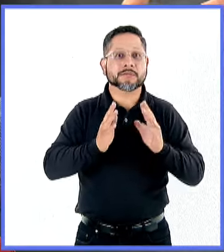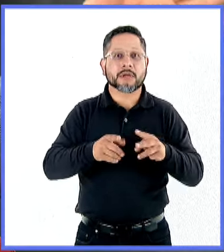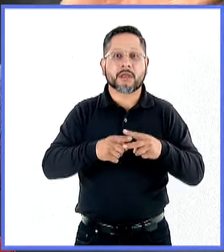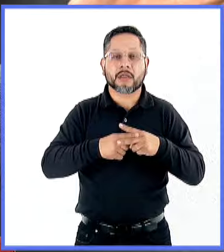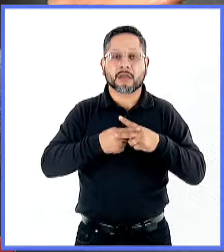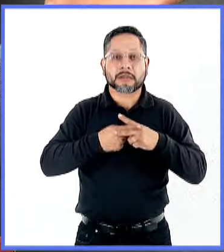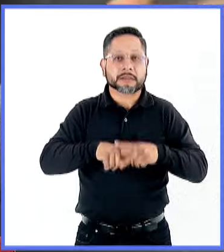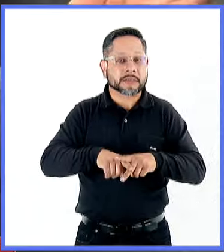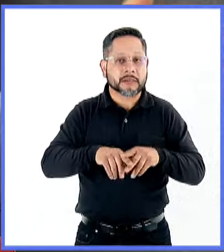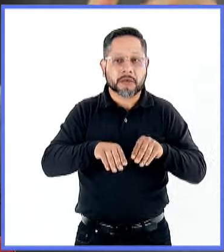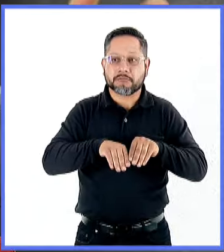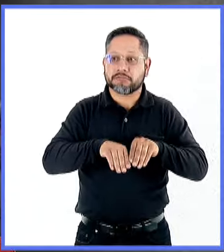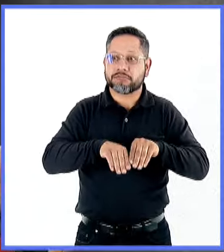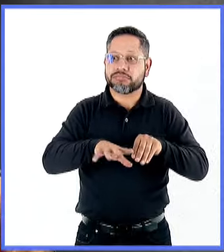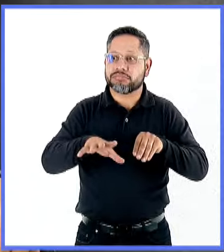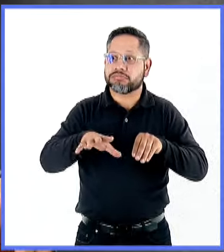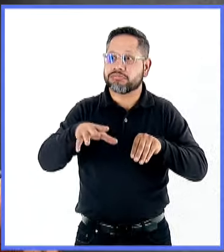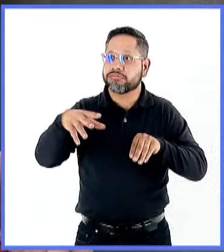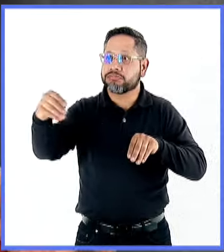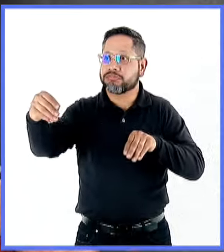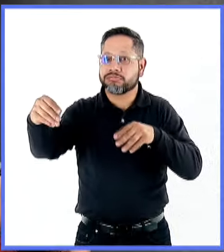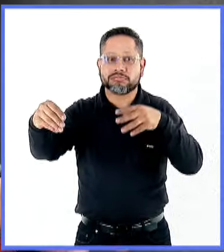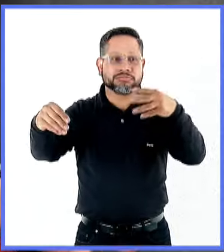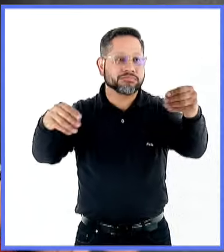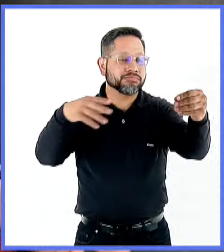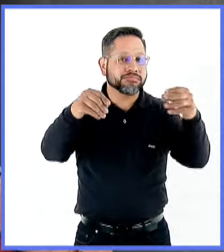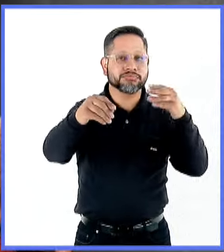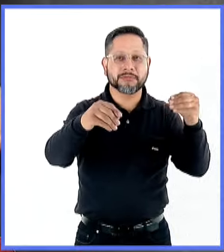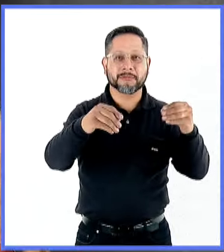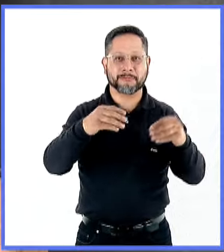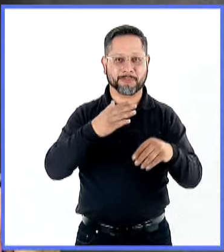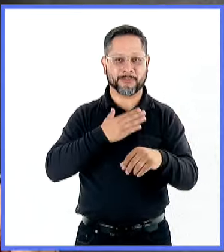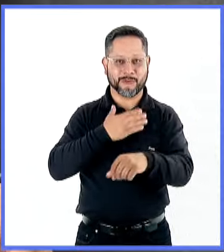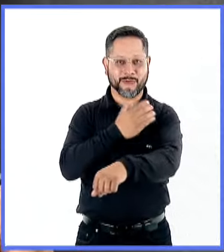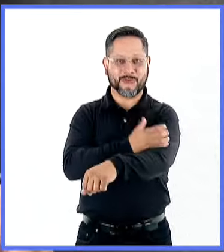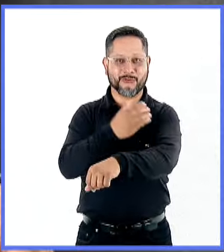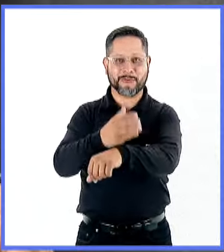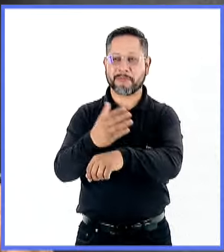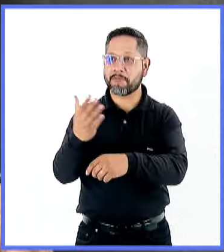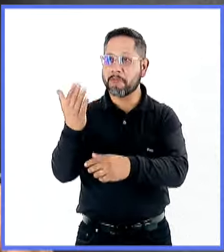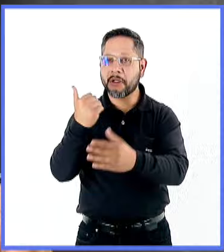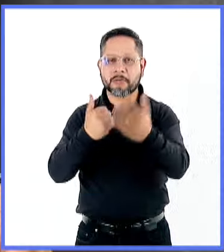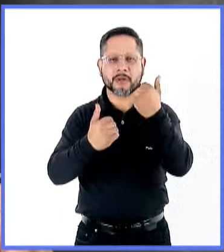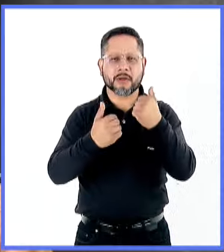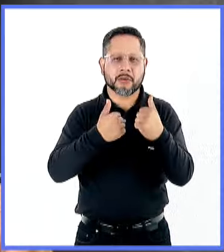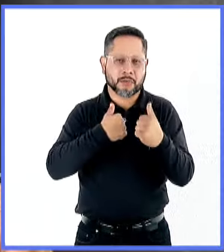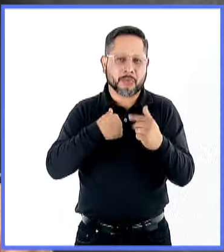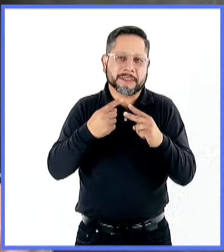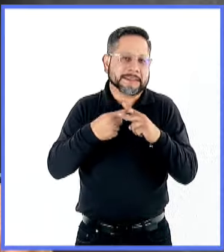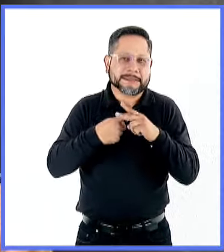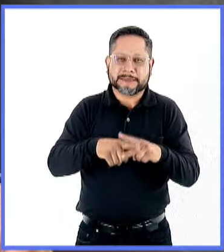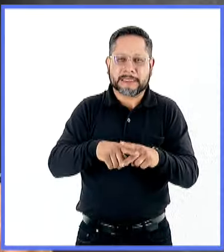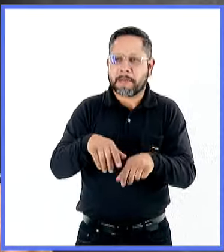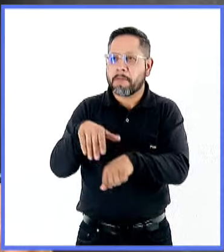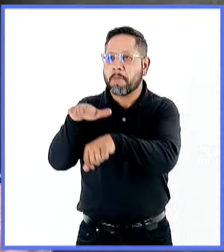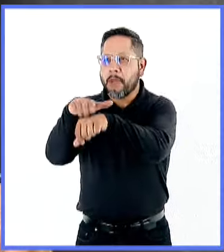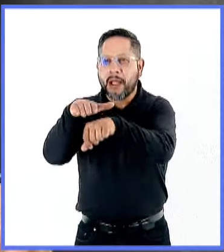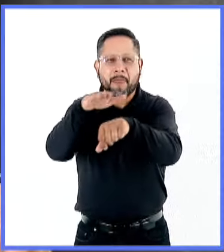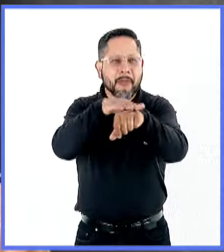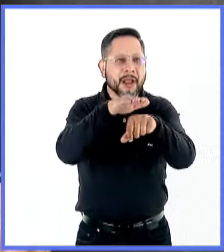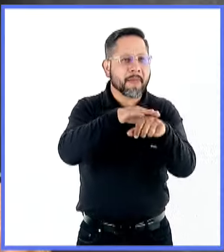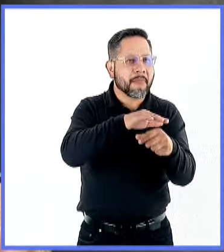desató una cadena que nos hizo a mí y a colaboradores, pero en general, pues fui yo, anduve